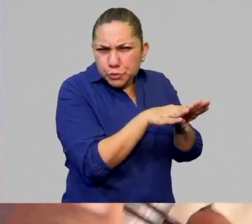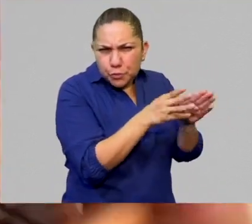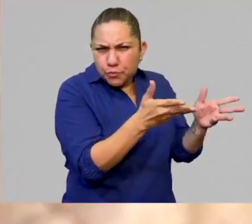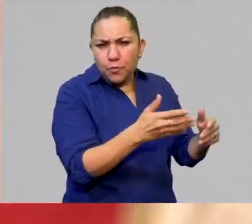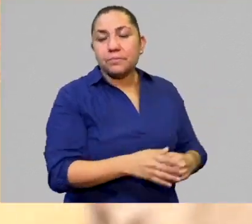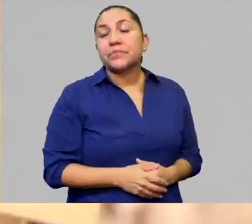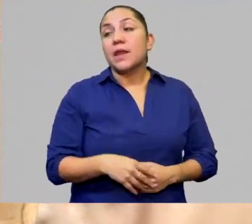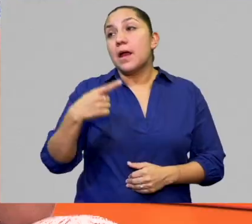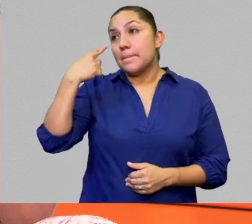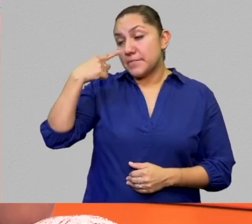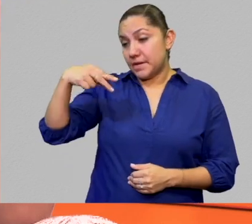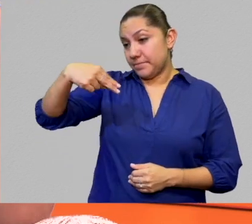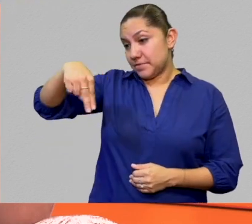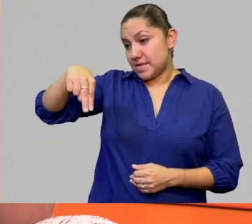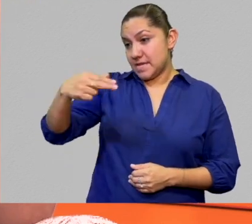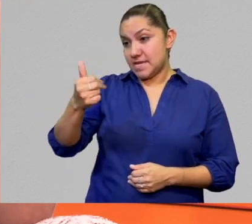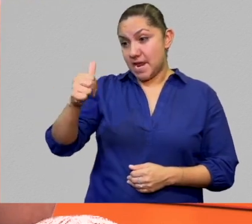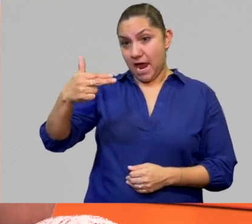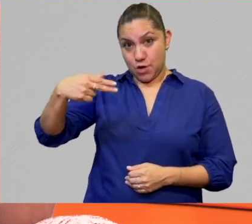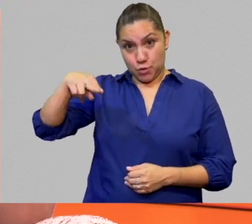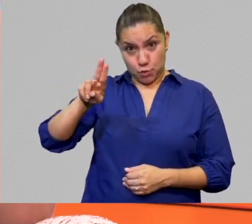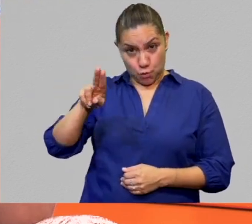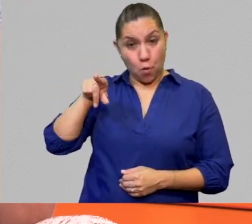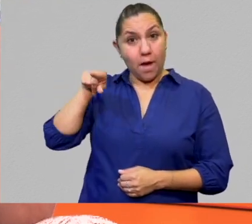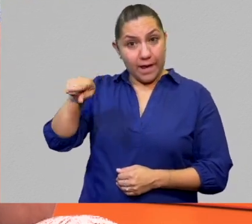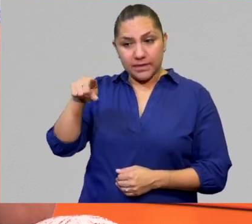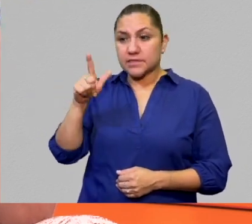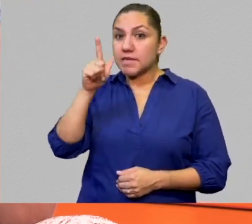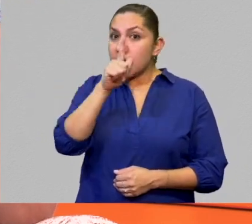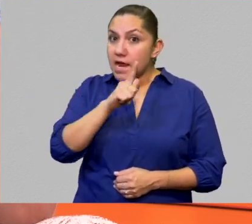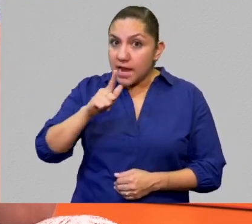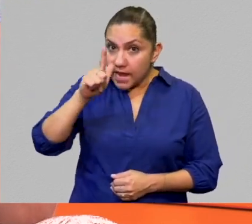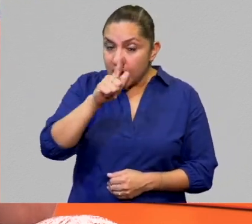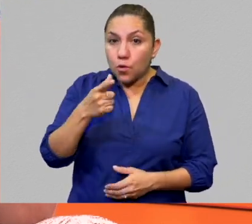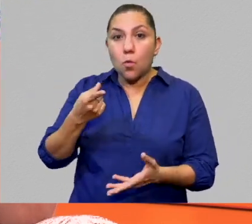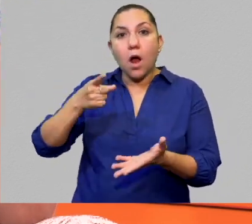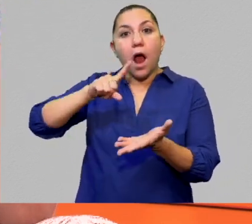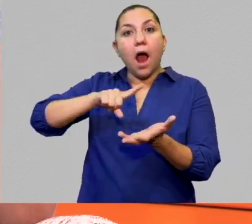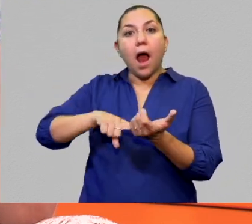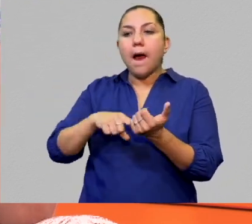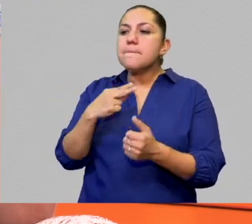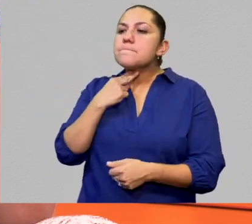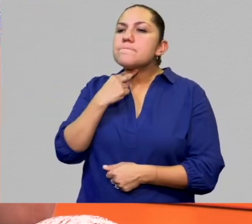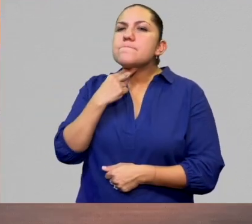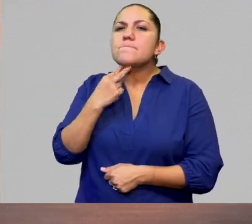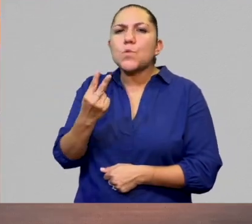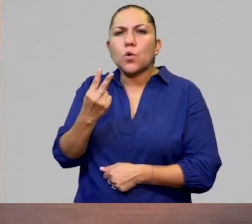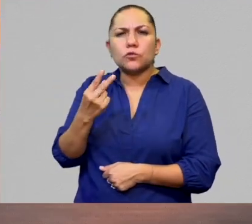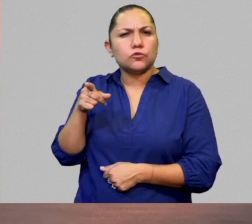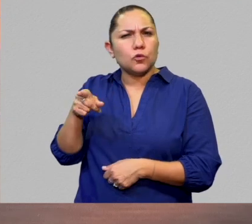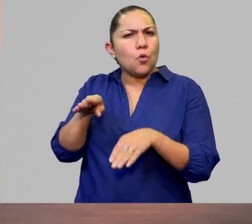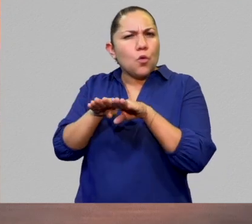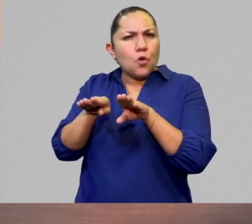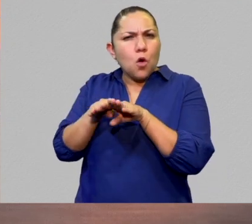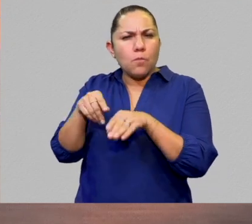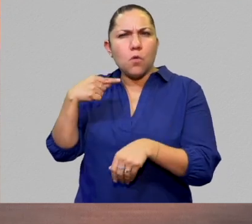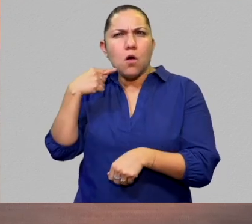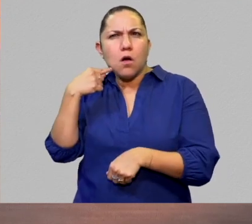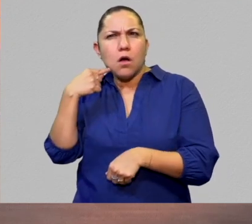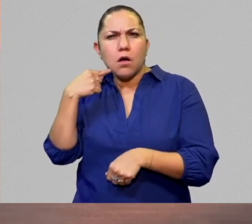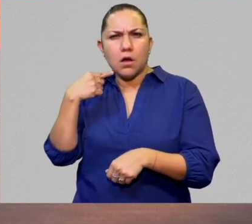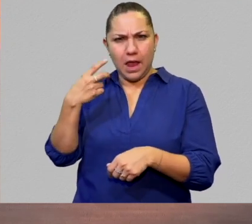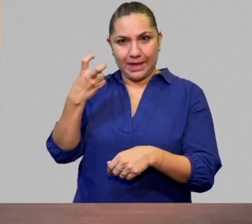El otomí, bueno, el ñañú es una lengua tonal. Es una lengua que se determina a través de cómo pronunciamos.